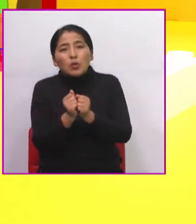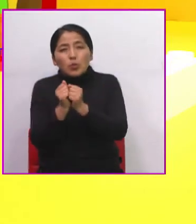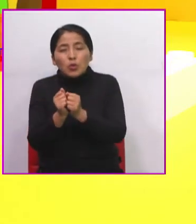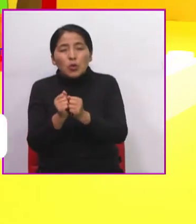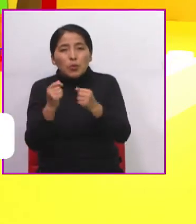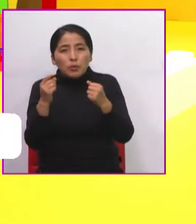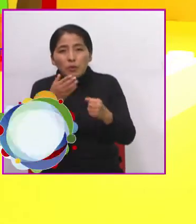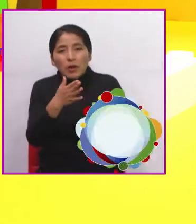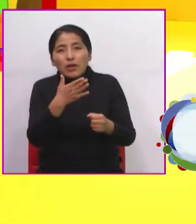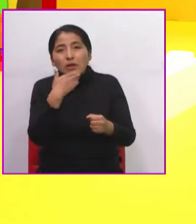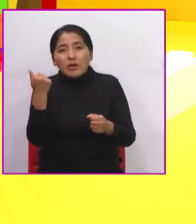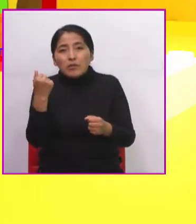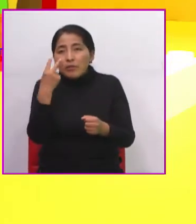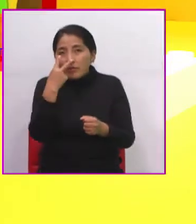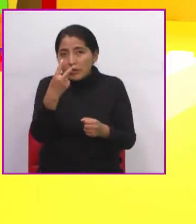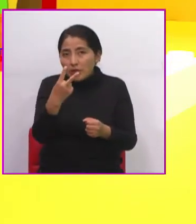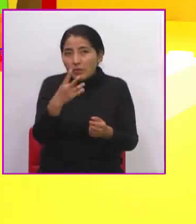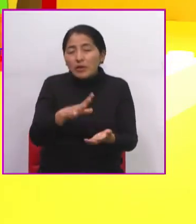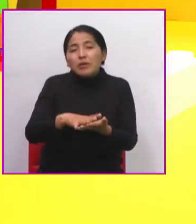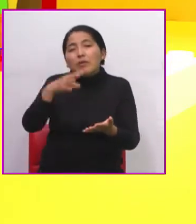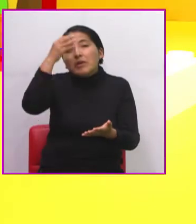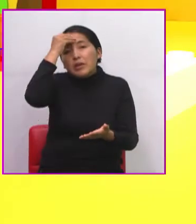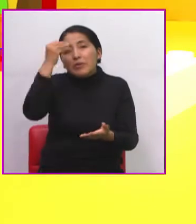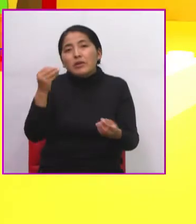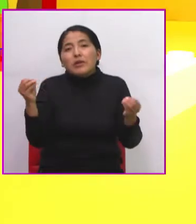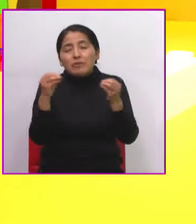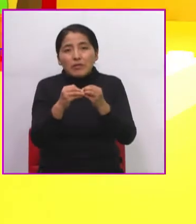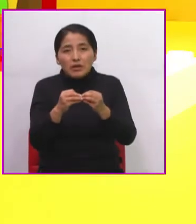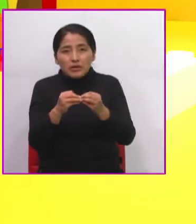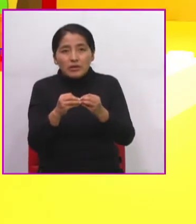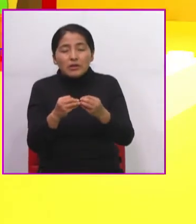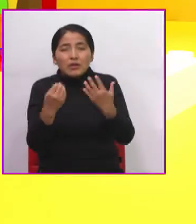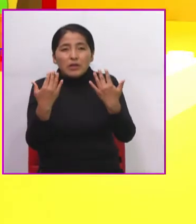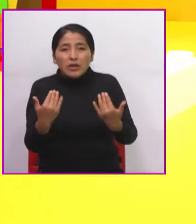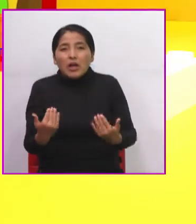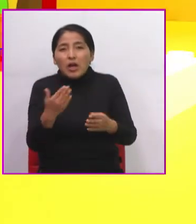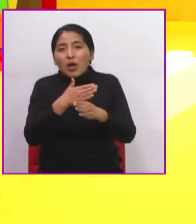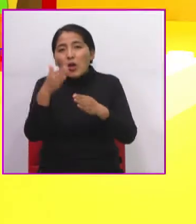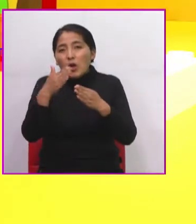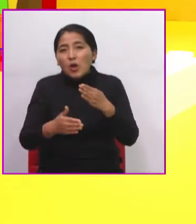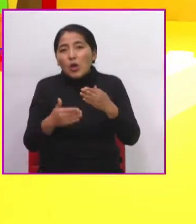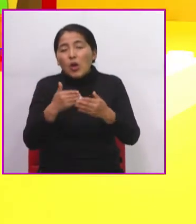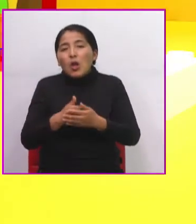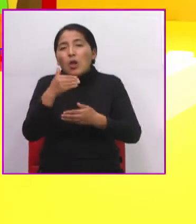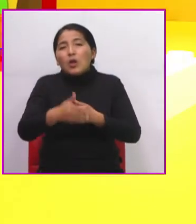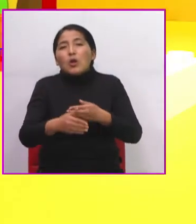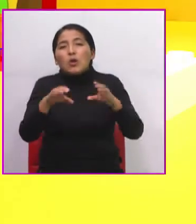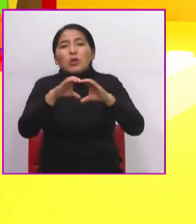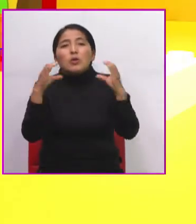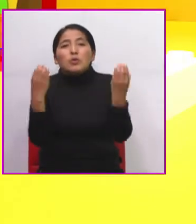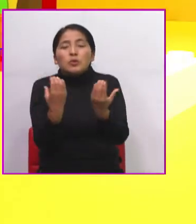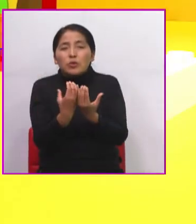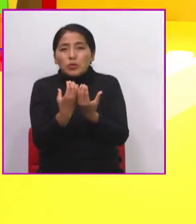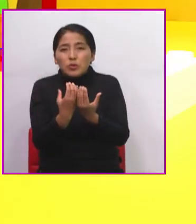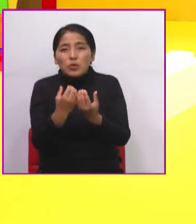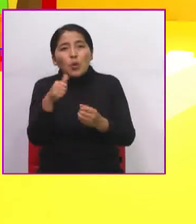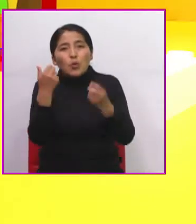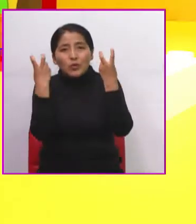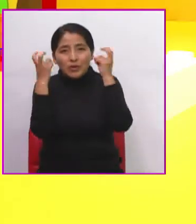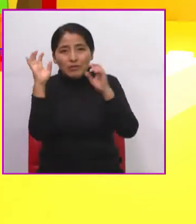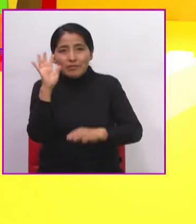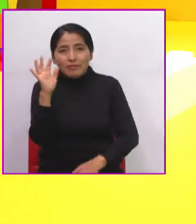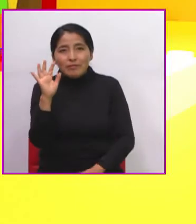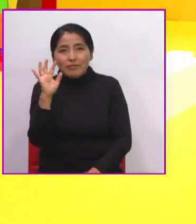así solamente vamos a poder ir aprendiendo mucho más. Con todo esto terminamos y nos vemos en una próxima clase con otro tema.